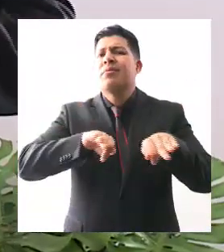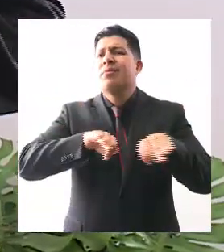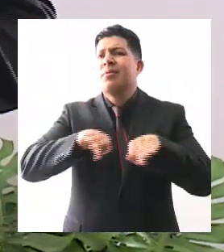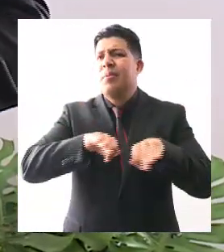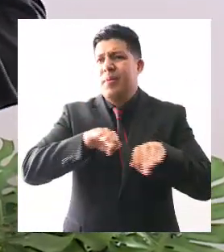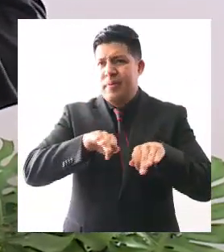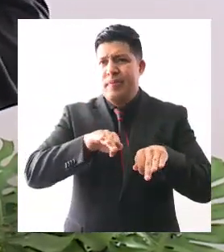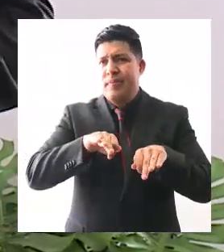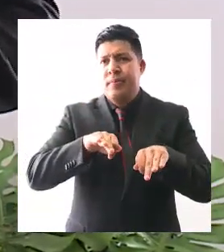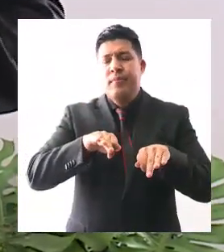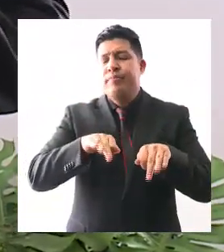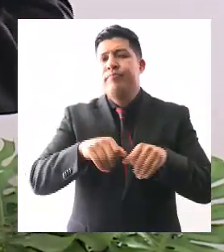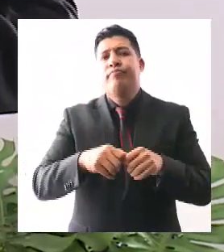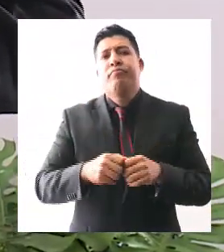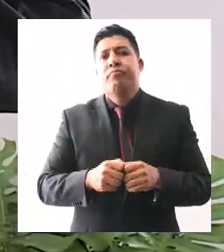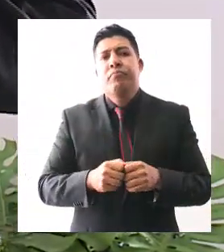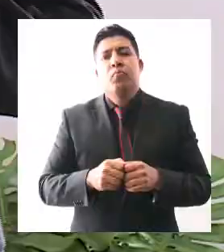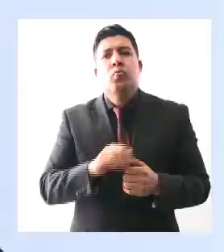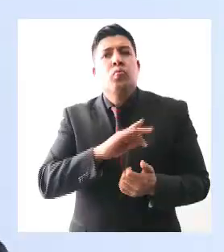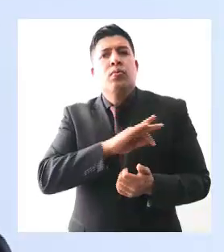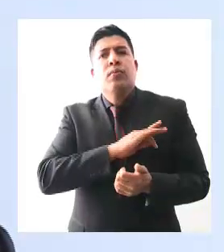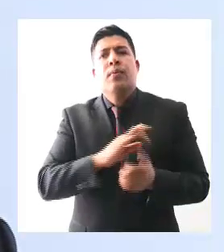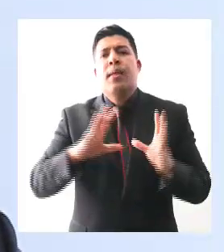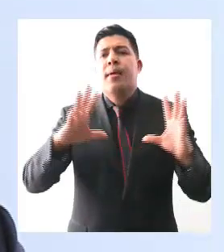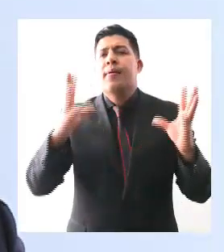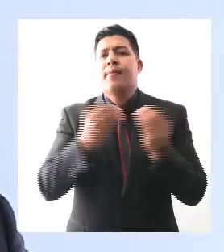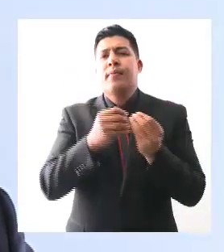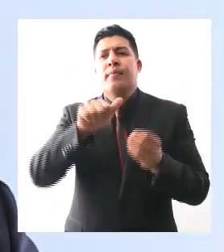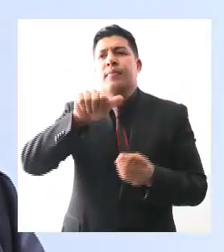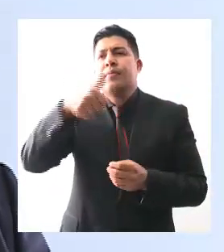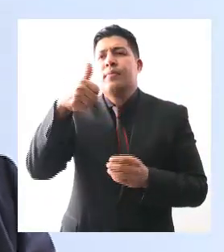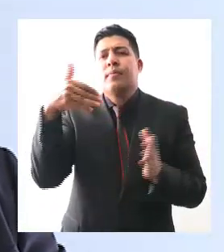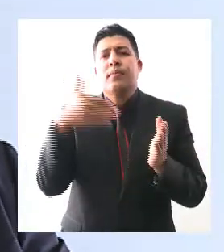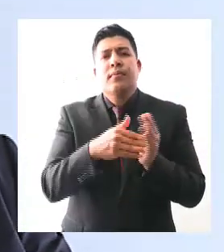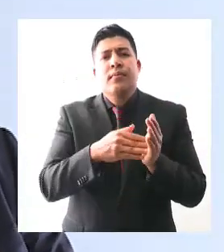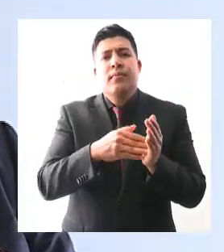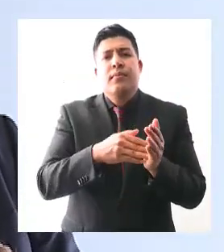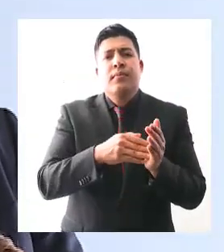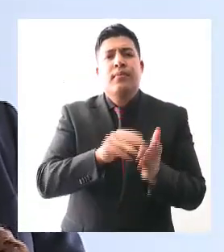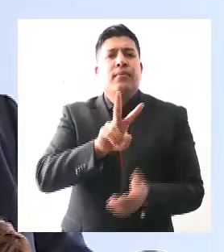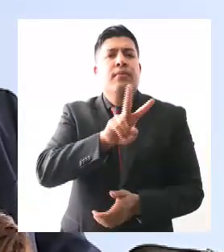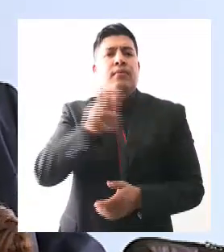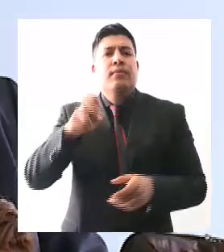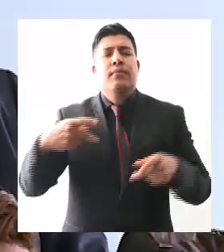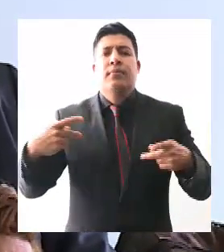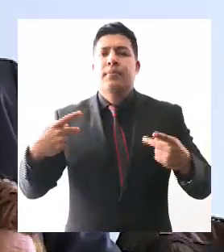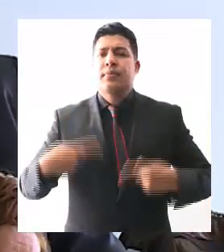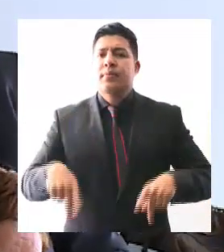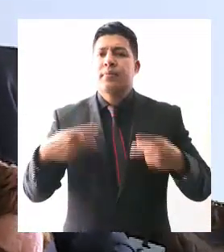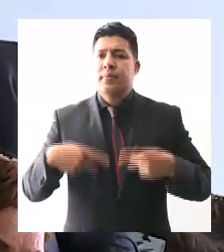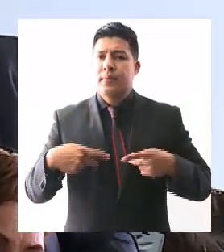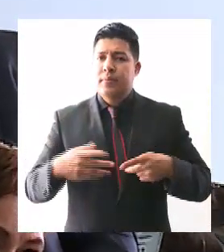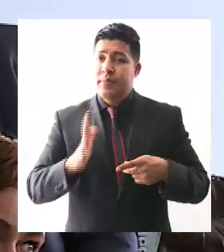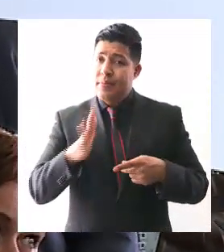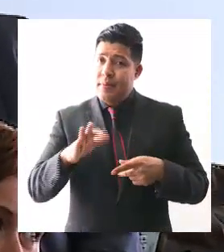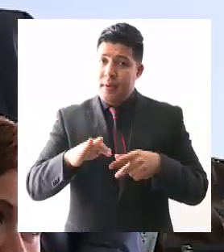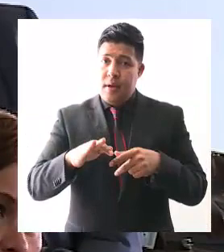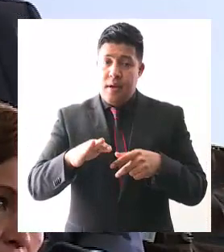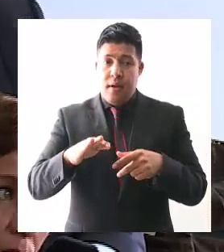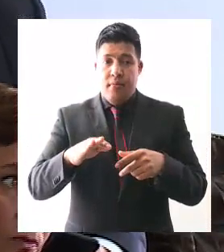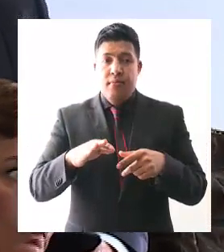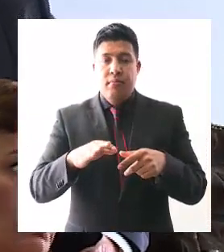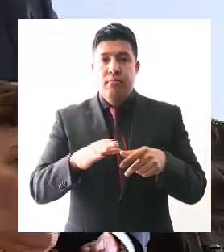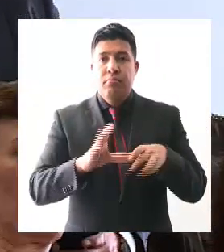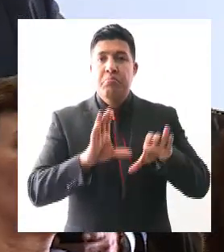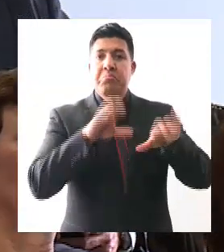Estamos hablando de aproximadamente 11.200 personas que tienen una actividad al interior de los